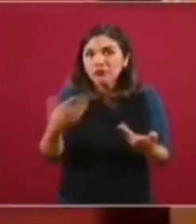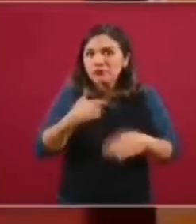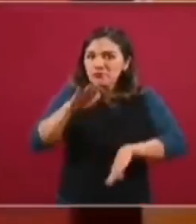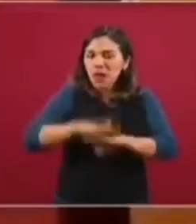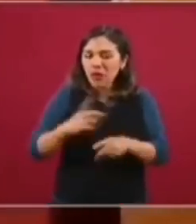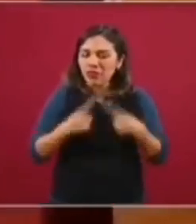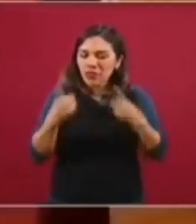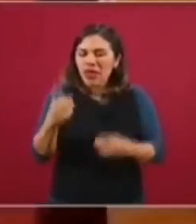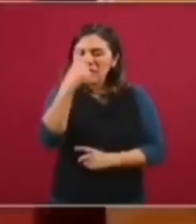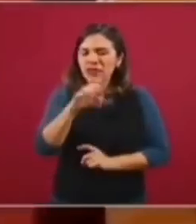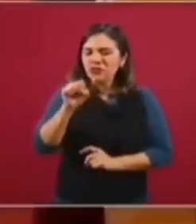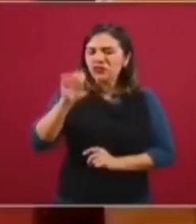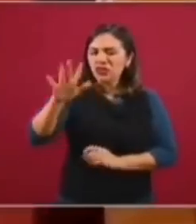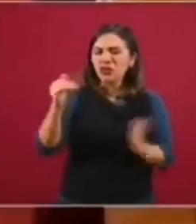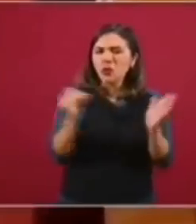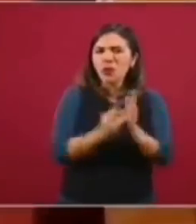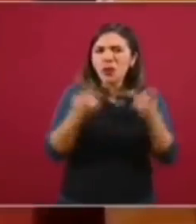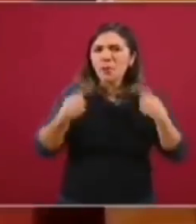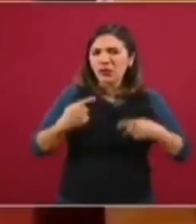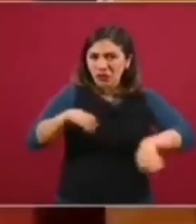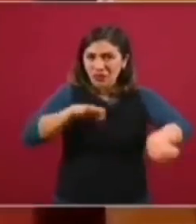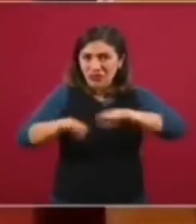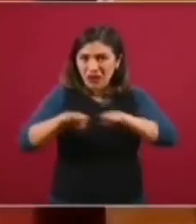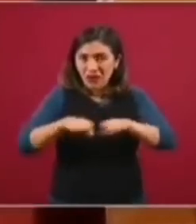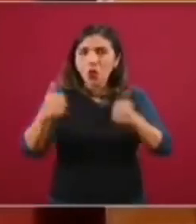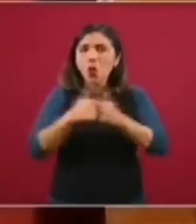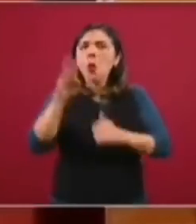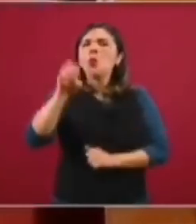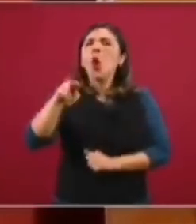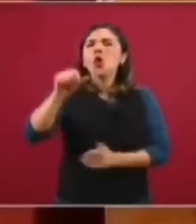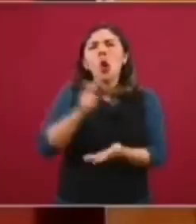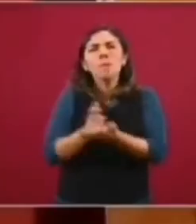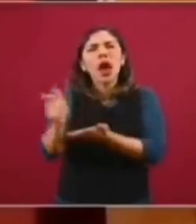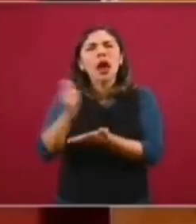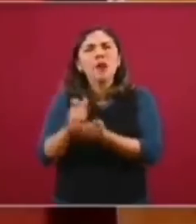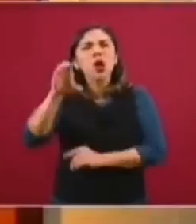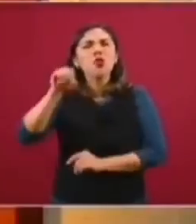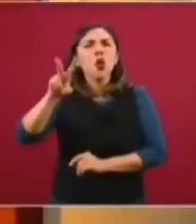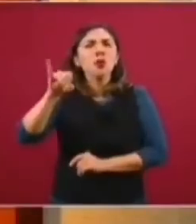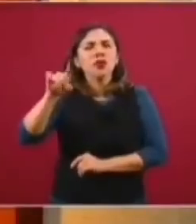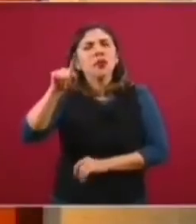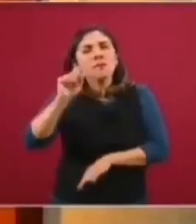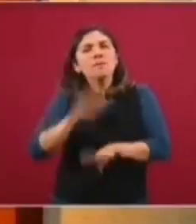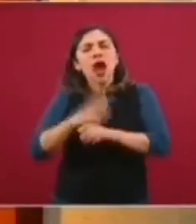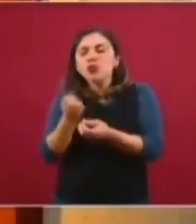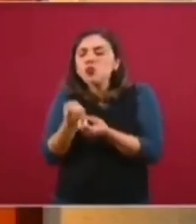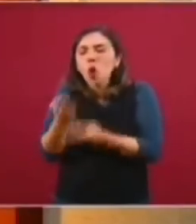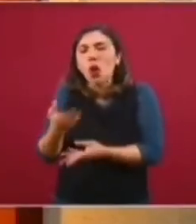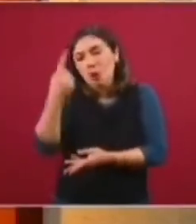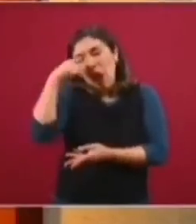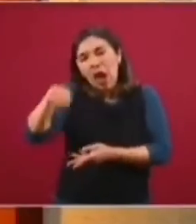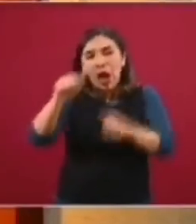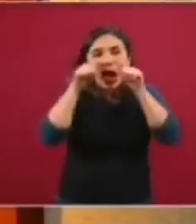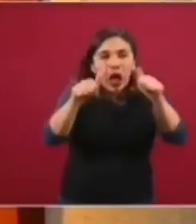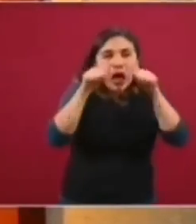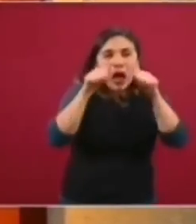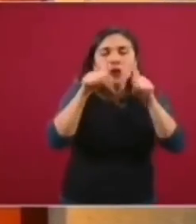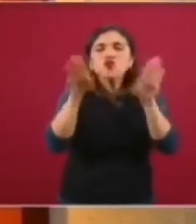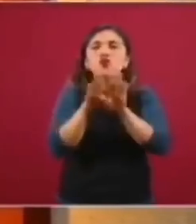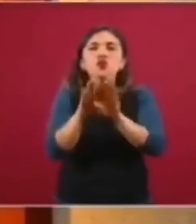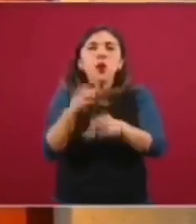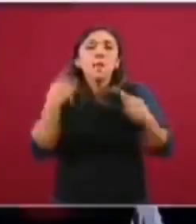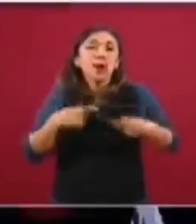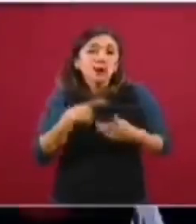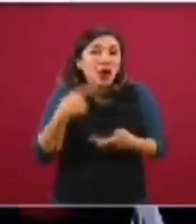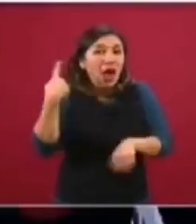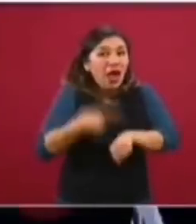165 mil trabajadores el bono COVID, este sobresueldo, para quienes están atendiendo alguna de las etapas o